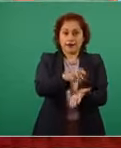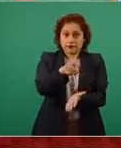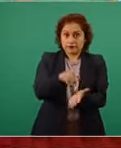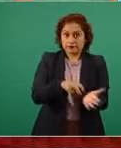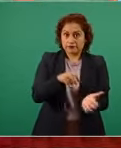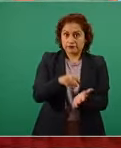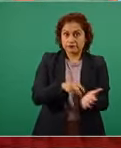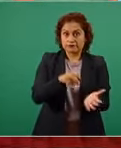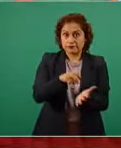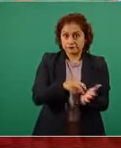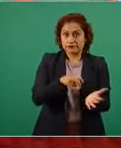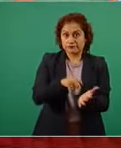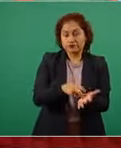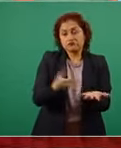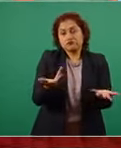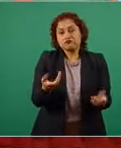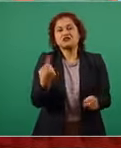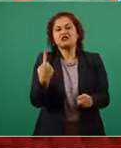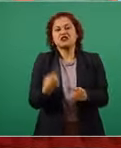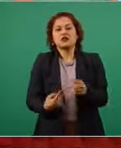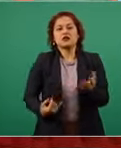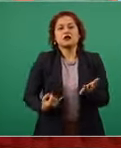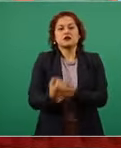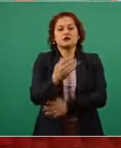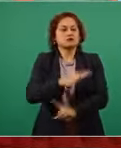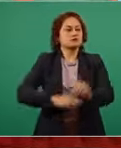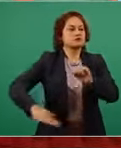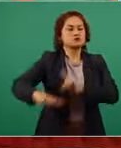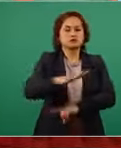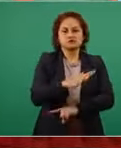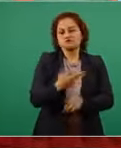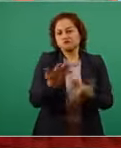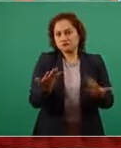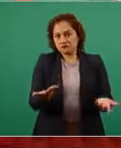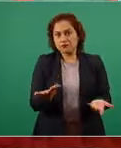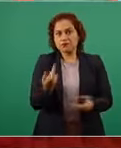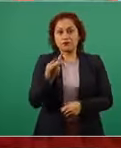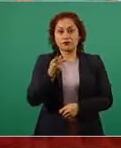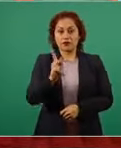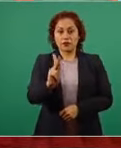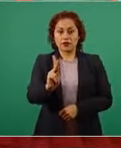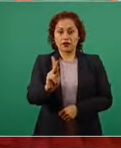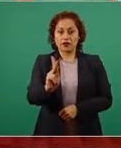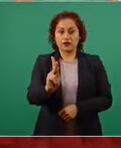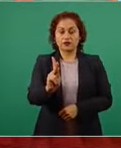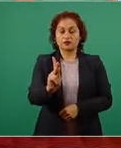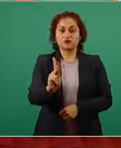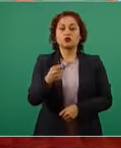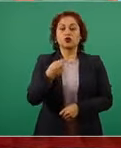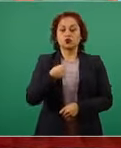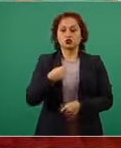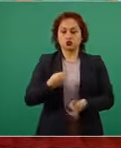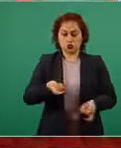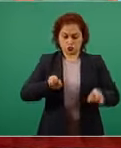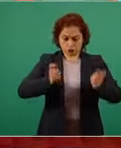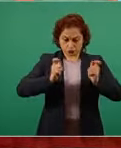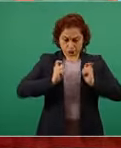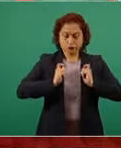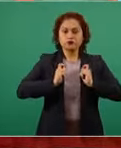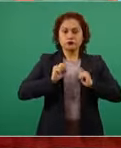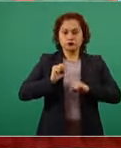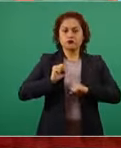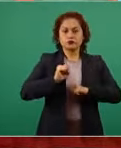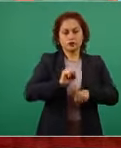depende principalmente del pueblo, pero yo me voy a constituir en el principal guardián de esa